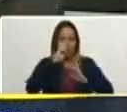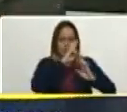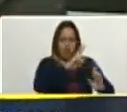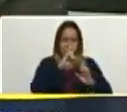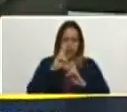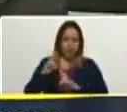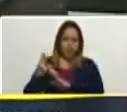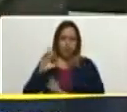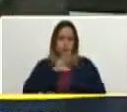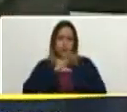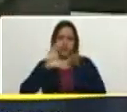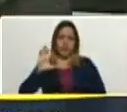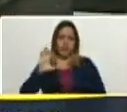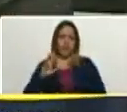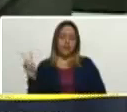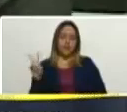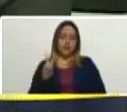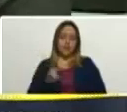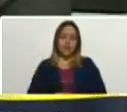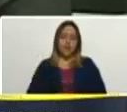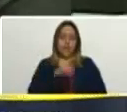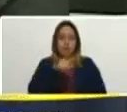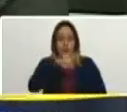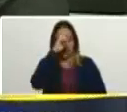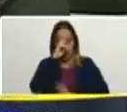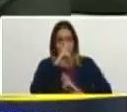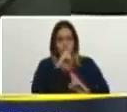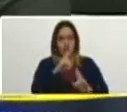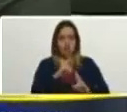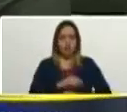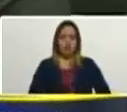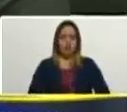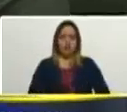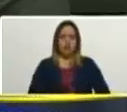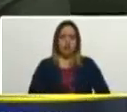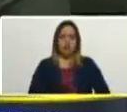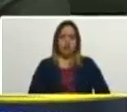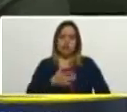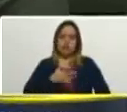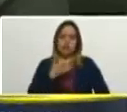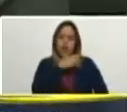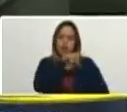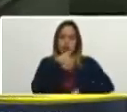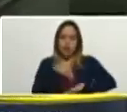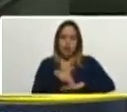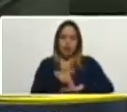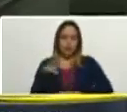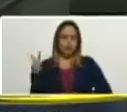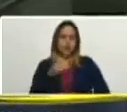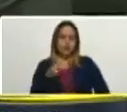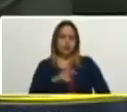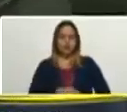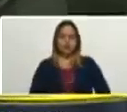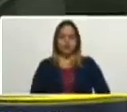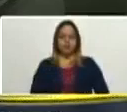soberanía de la República y con un respeto al espíritu nacional de Venezuela. Con todos